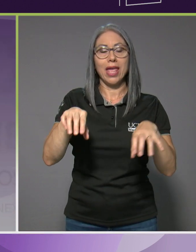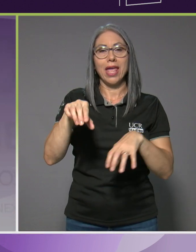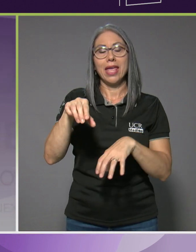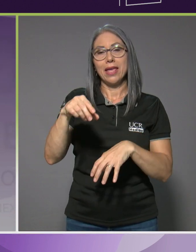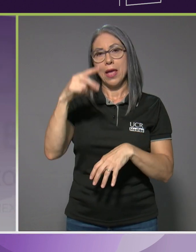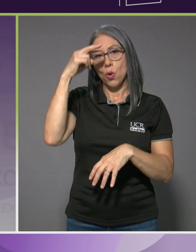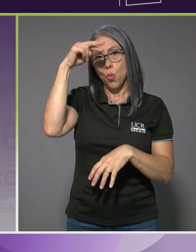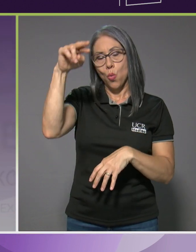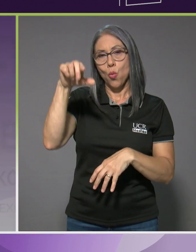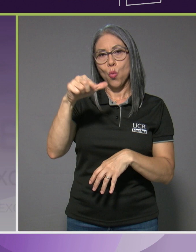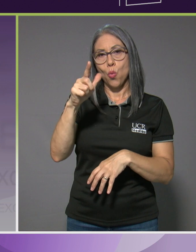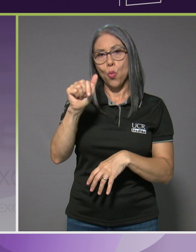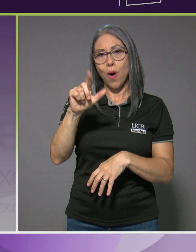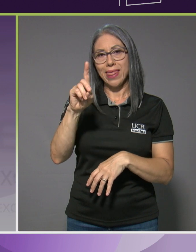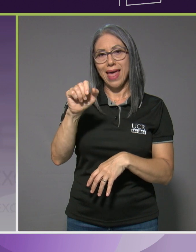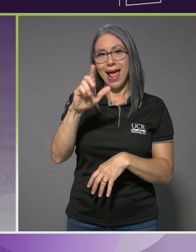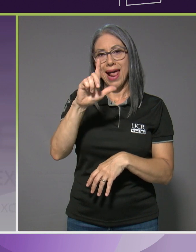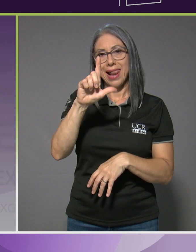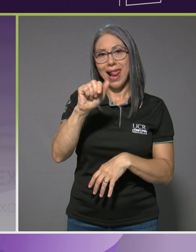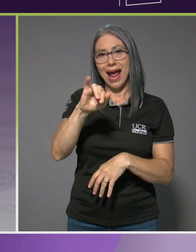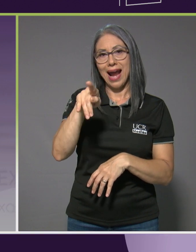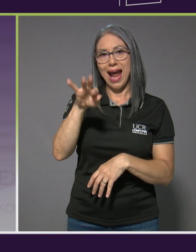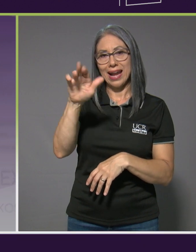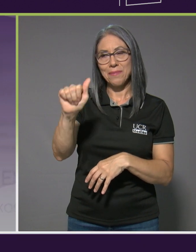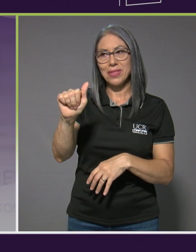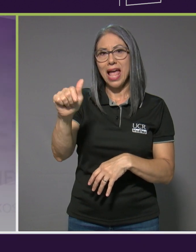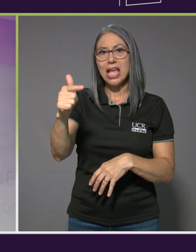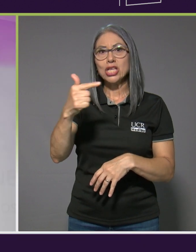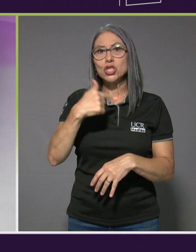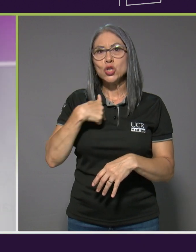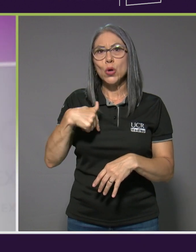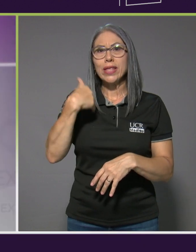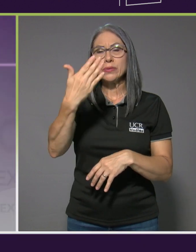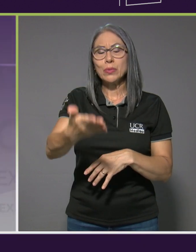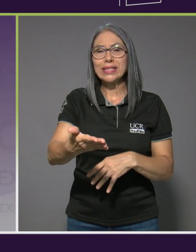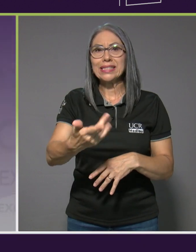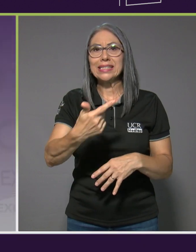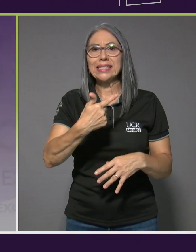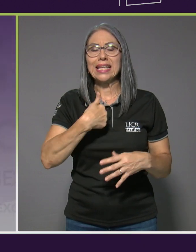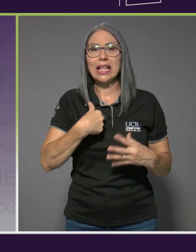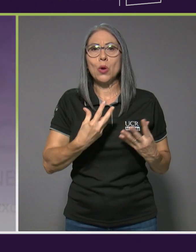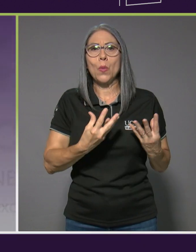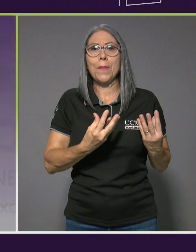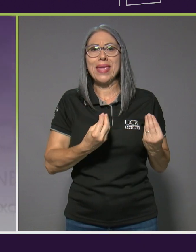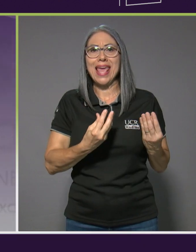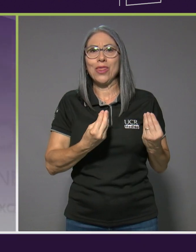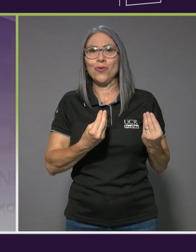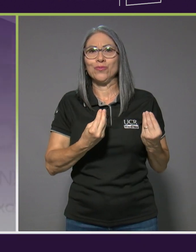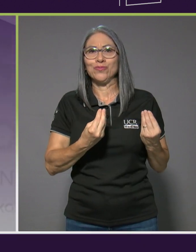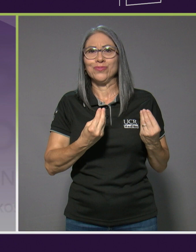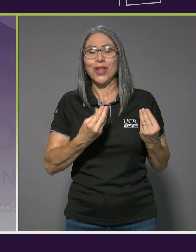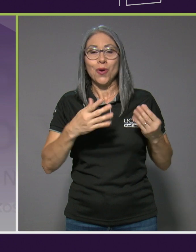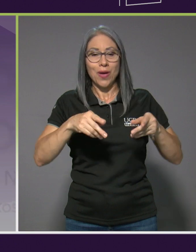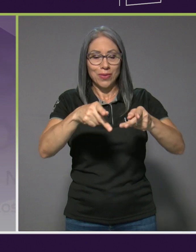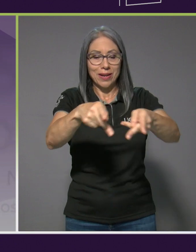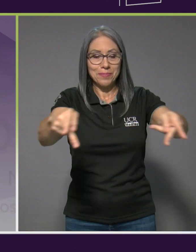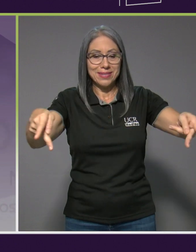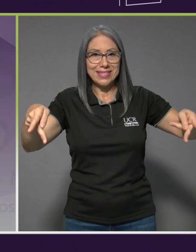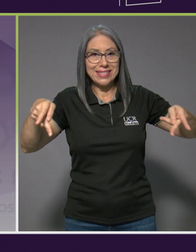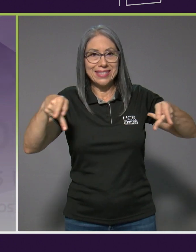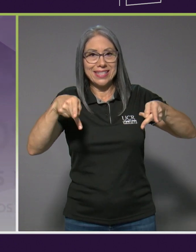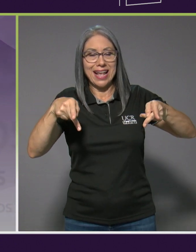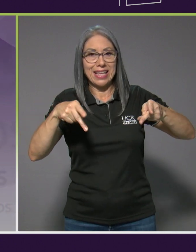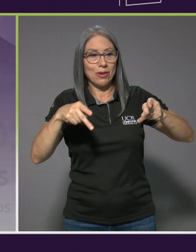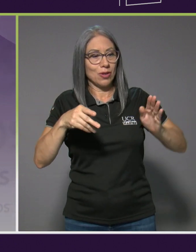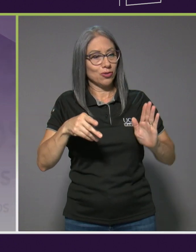un miedo de tirarme de la banqueta y después aprendí